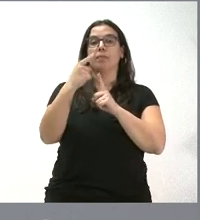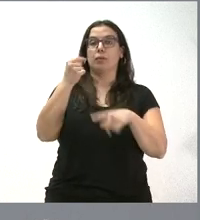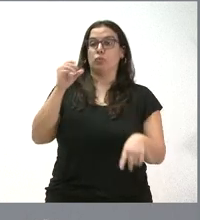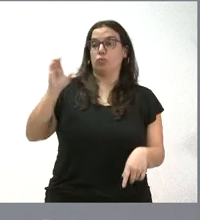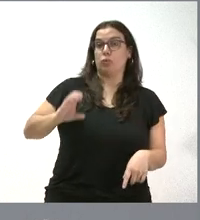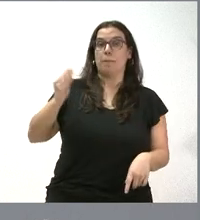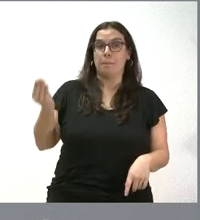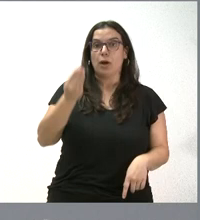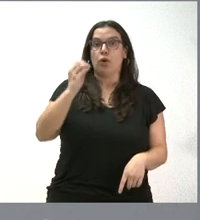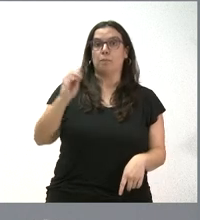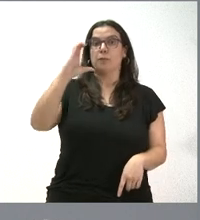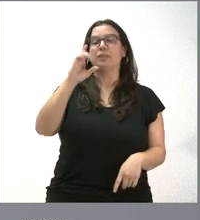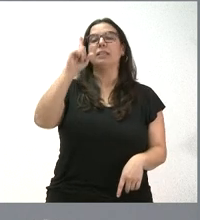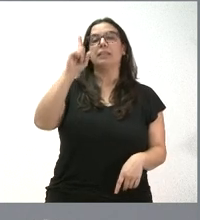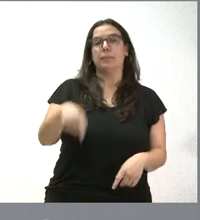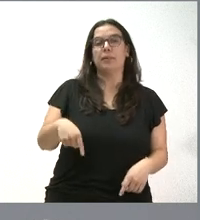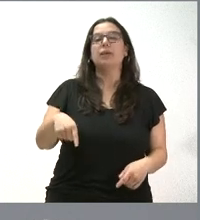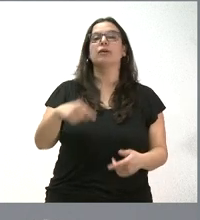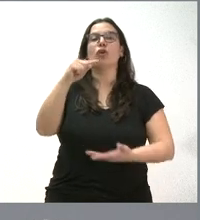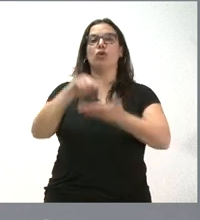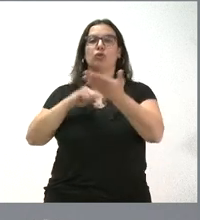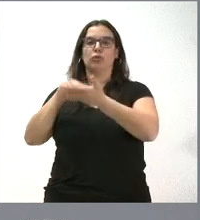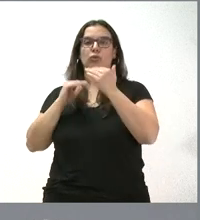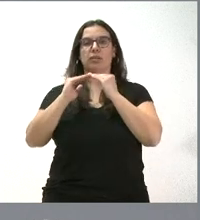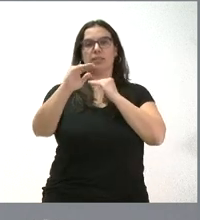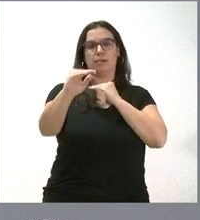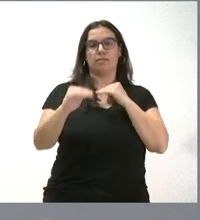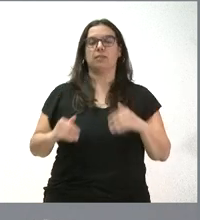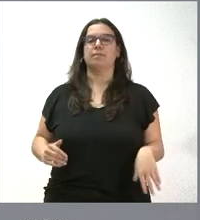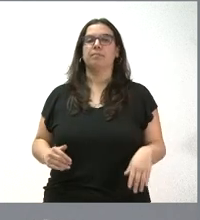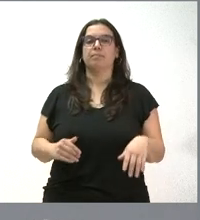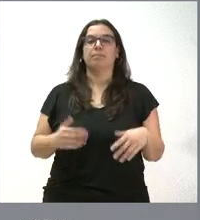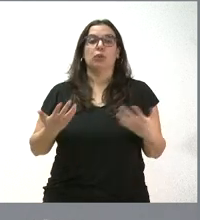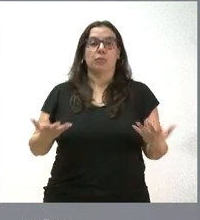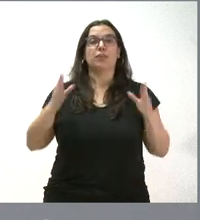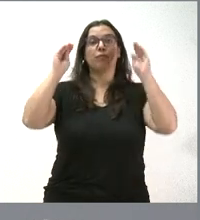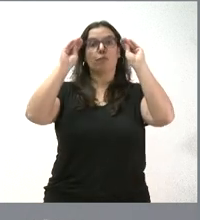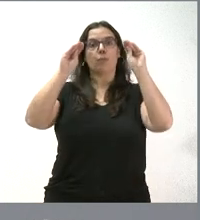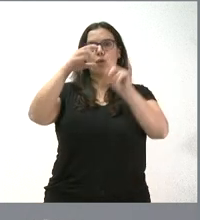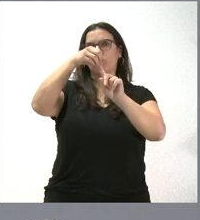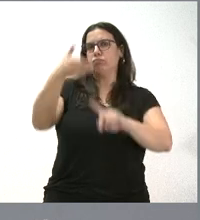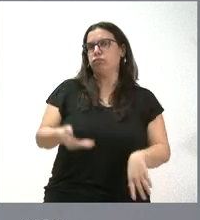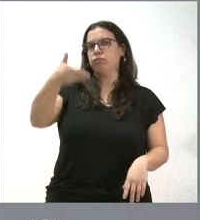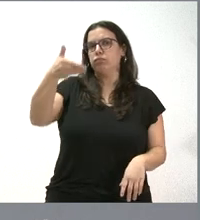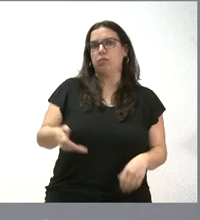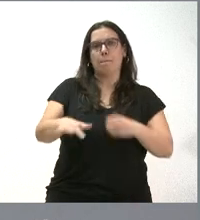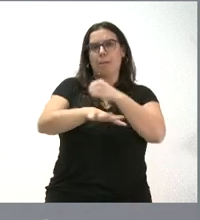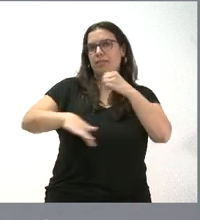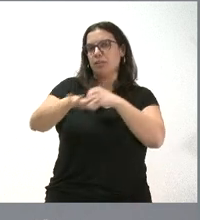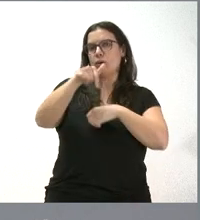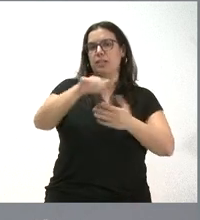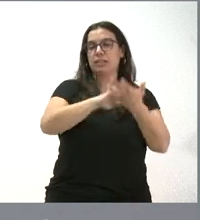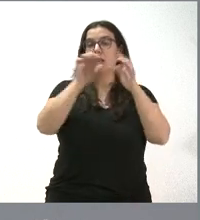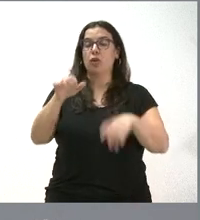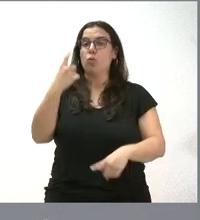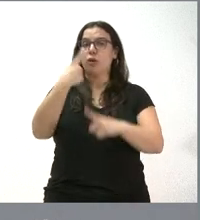y, a su vez, tener contratos más estables en el tiempo. Y, desde ese punto de vista, la formación es un elemento básico. En Castilla y León partimos de un